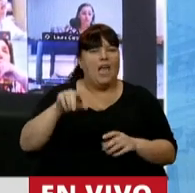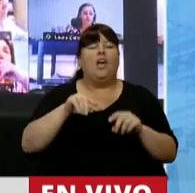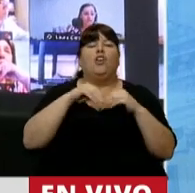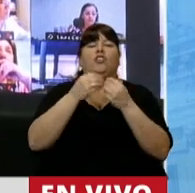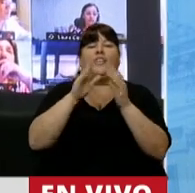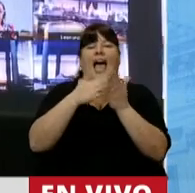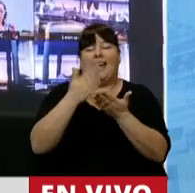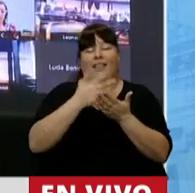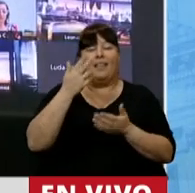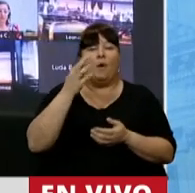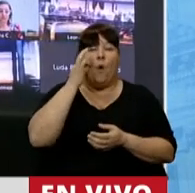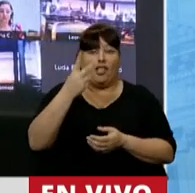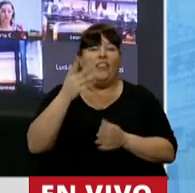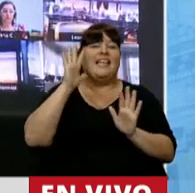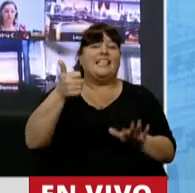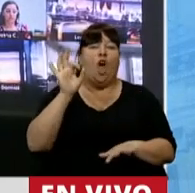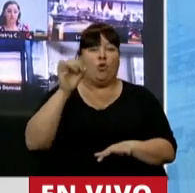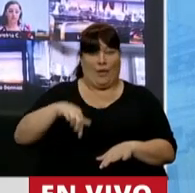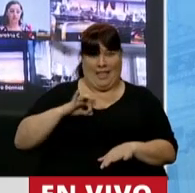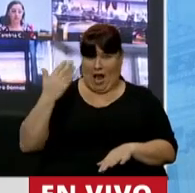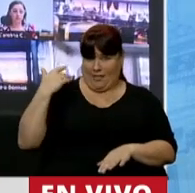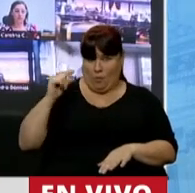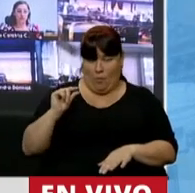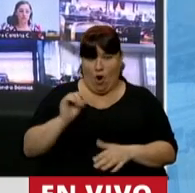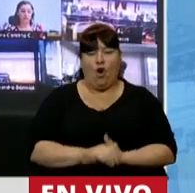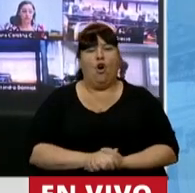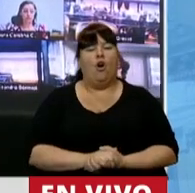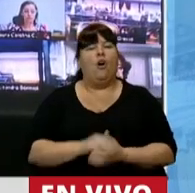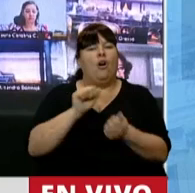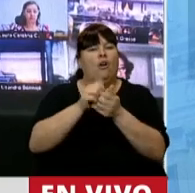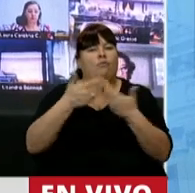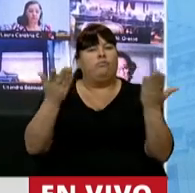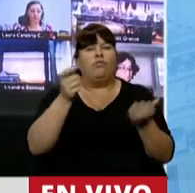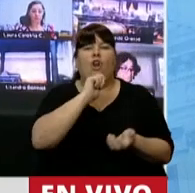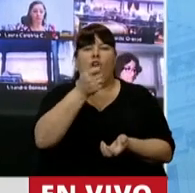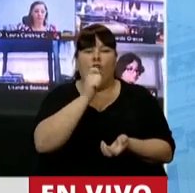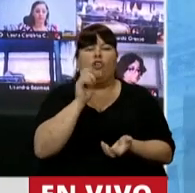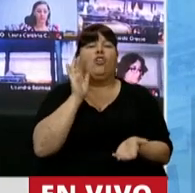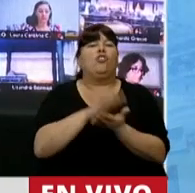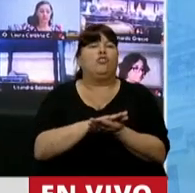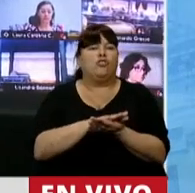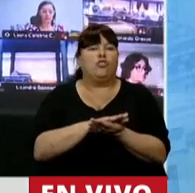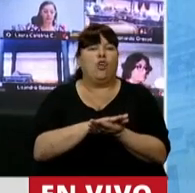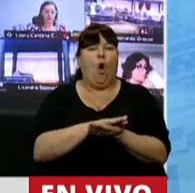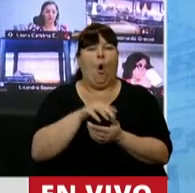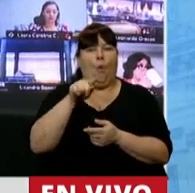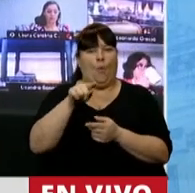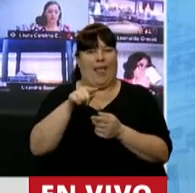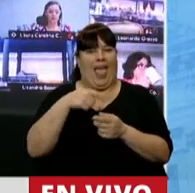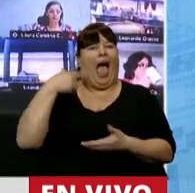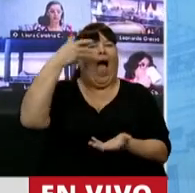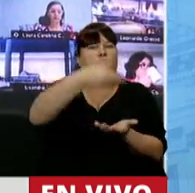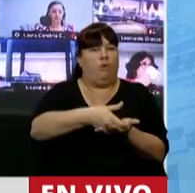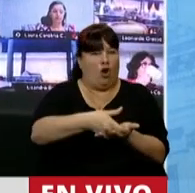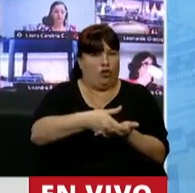42 del 16 de octubre de este año de hace poquito publicó una nota referida a este aporte